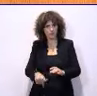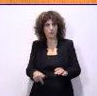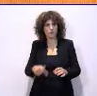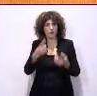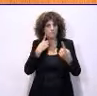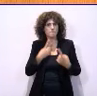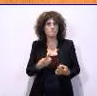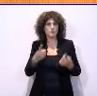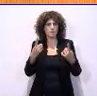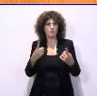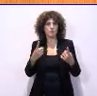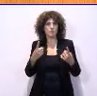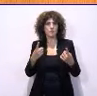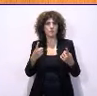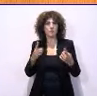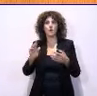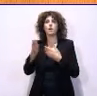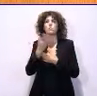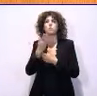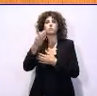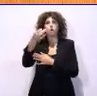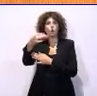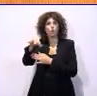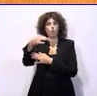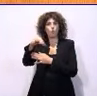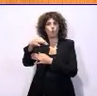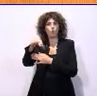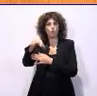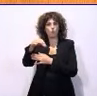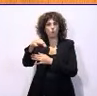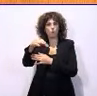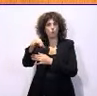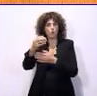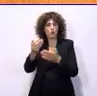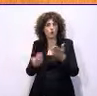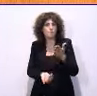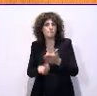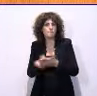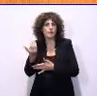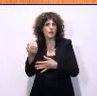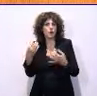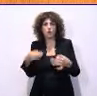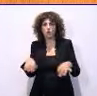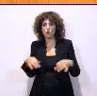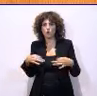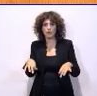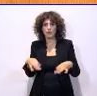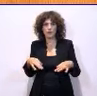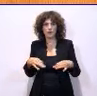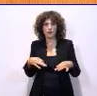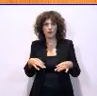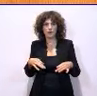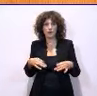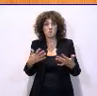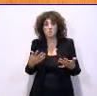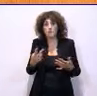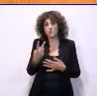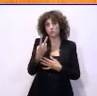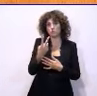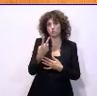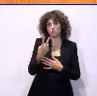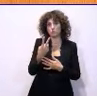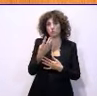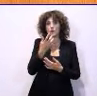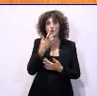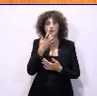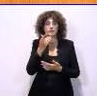primera vez ha propuesto un único pleno ordinario. O sea, quiero decir, un único pleno en lugar de los dos. Si